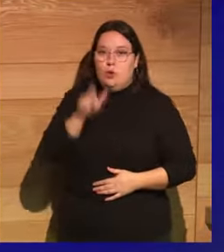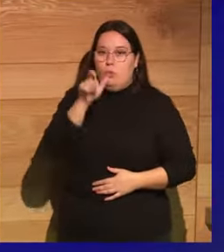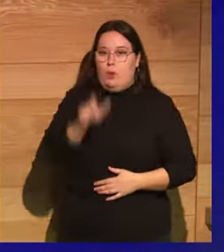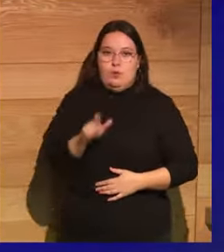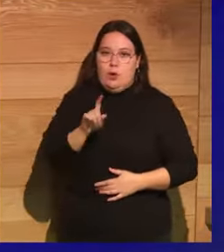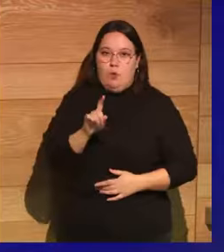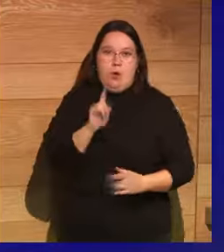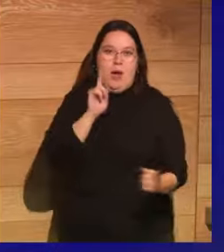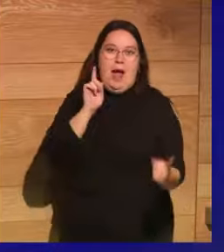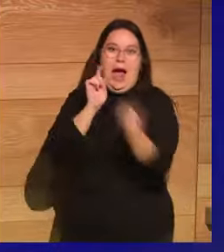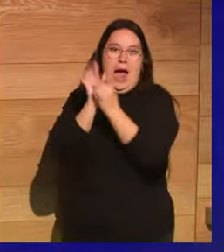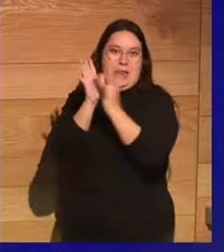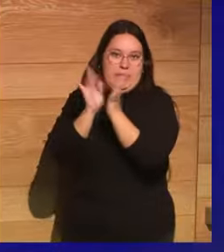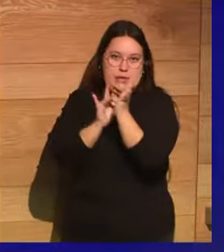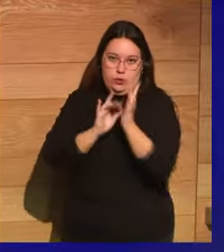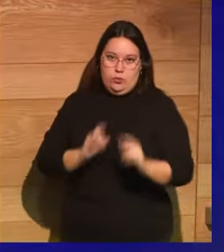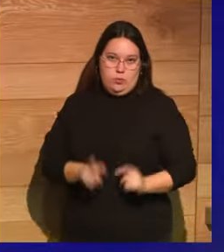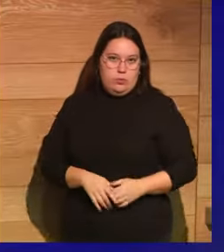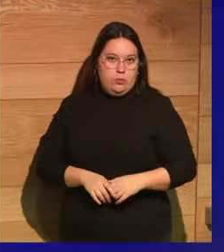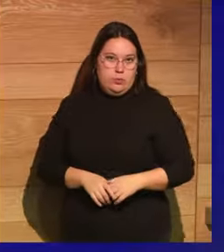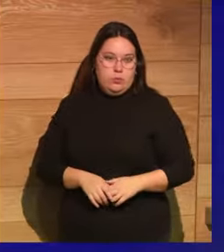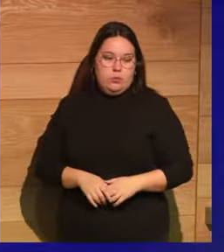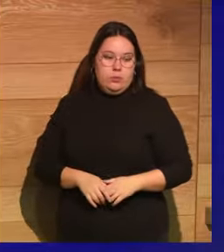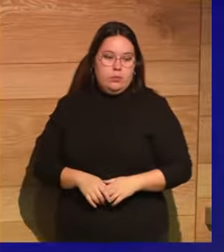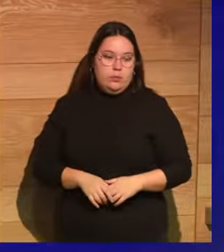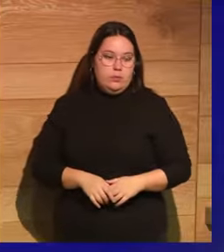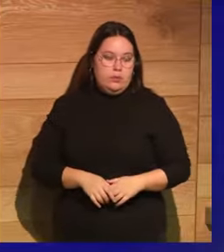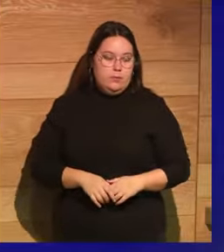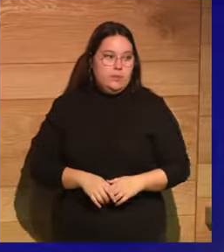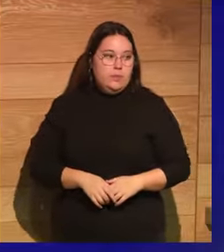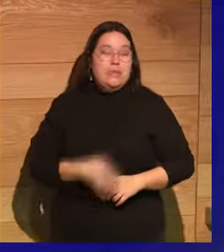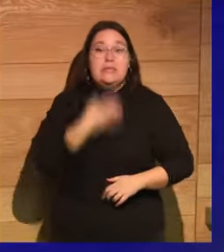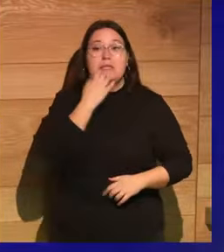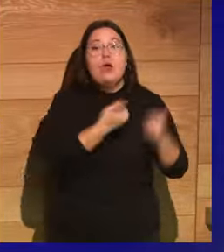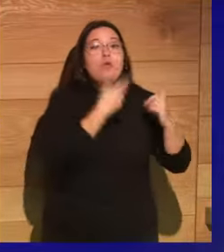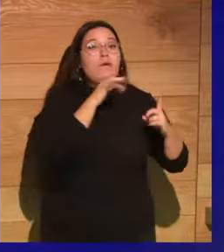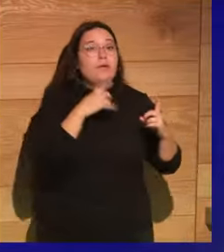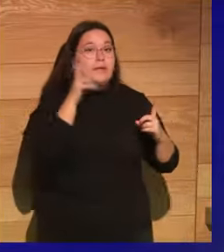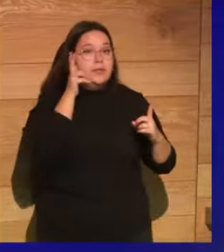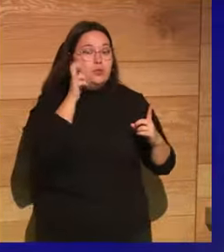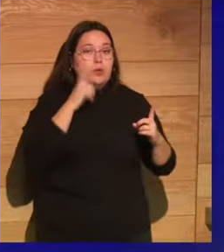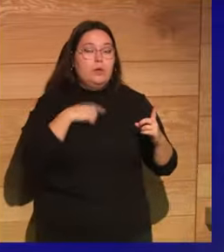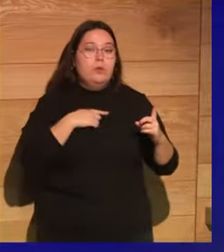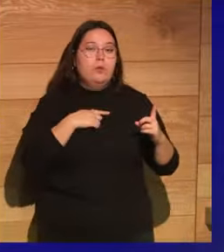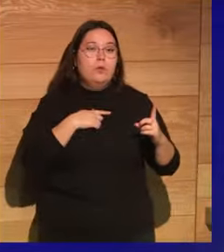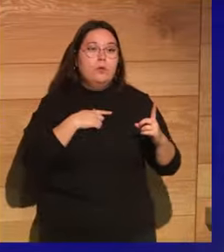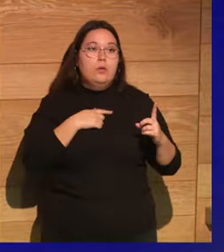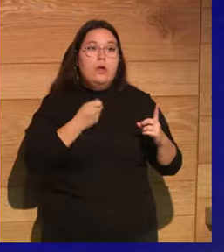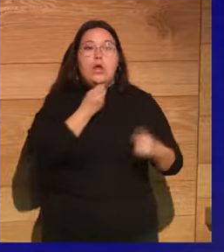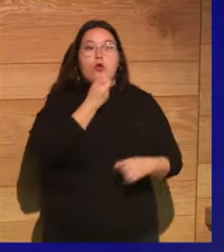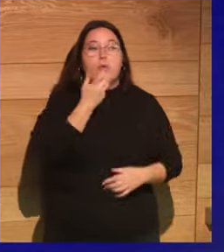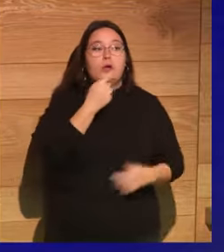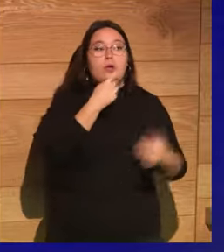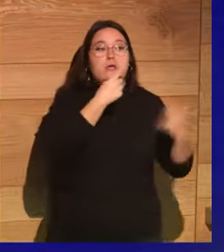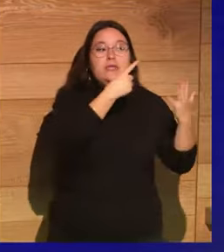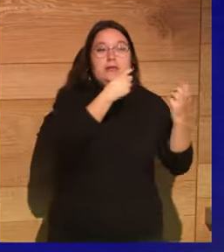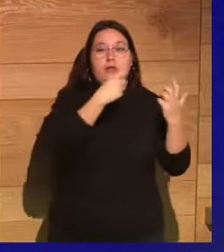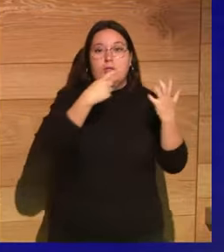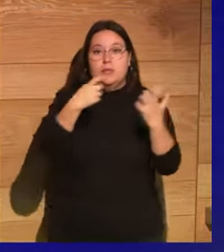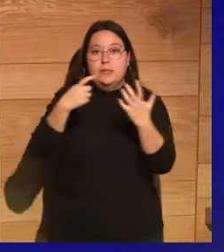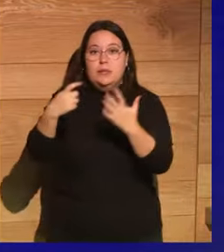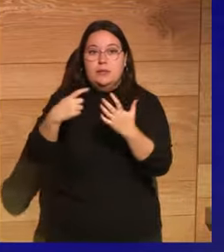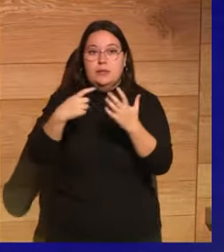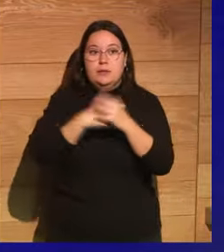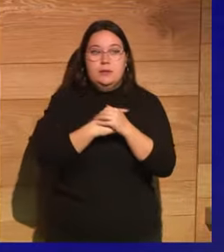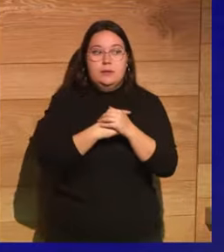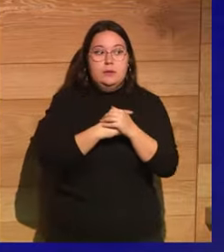anticristo, Nerón era el anticristo. Si alguna vez os han hablado o habéis oído hablar del número 666, que no